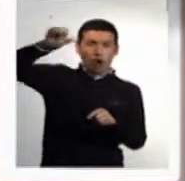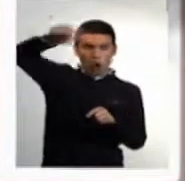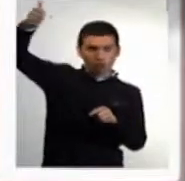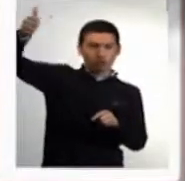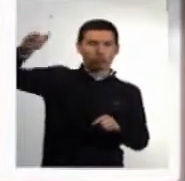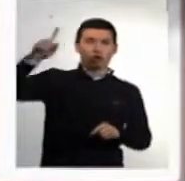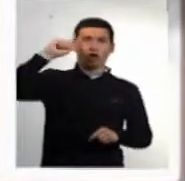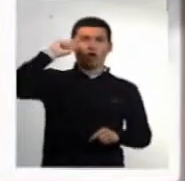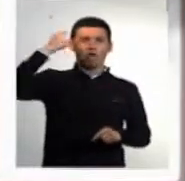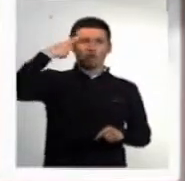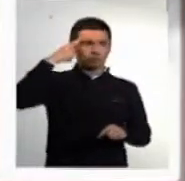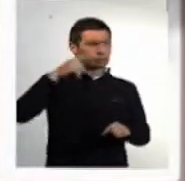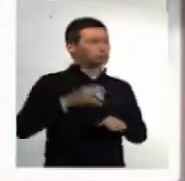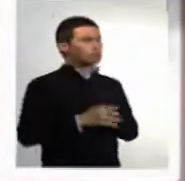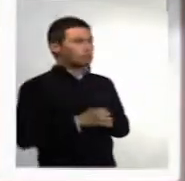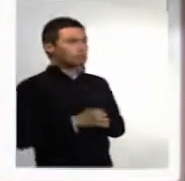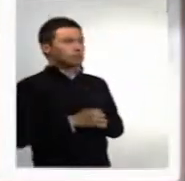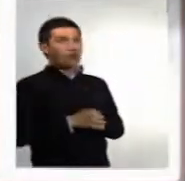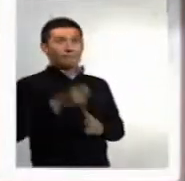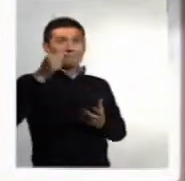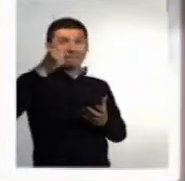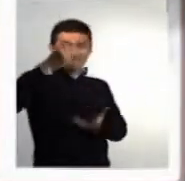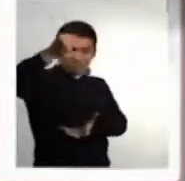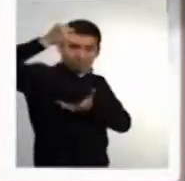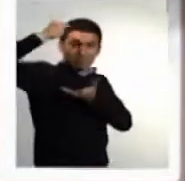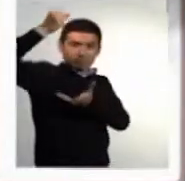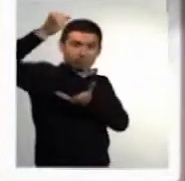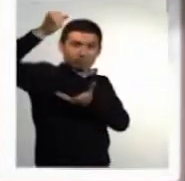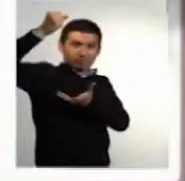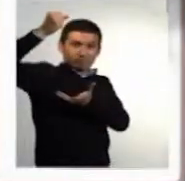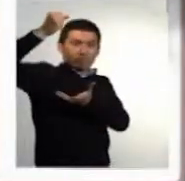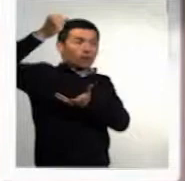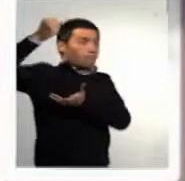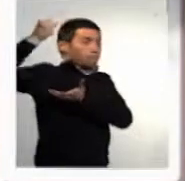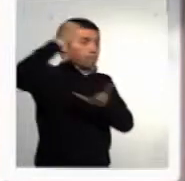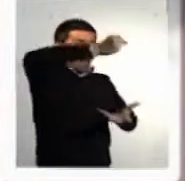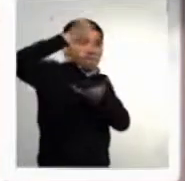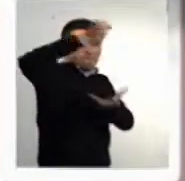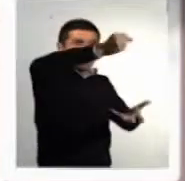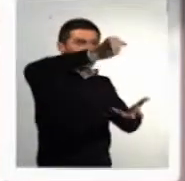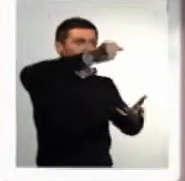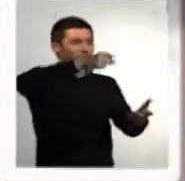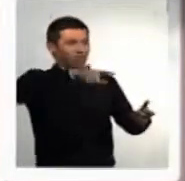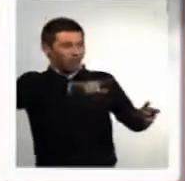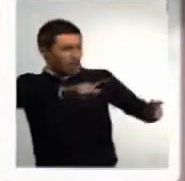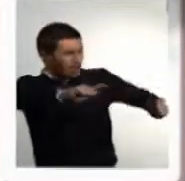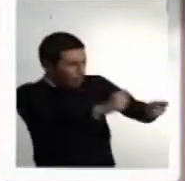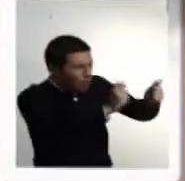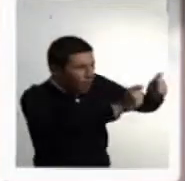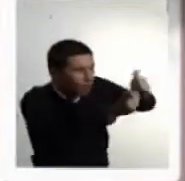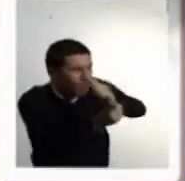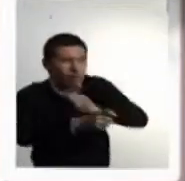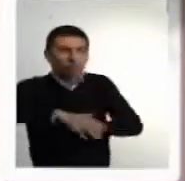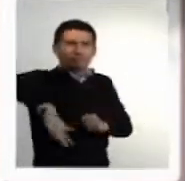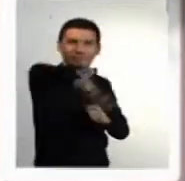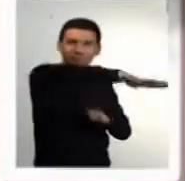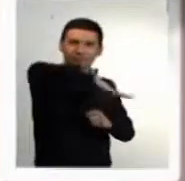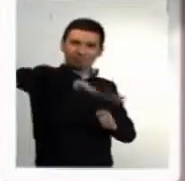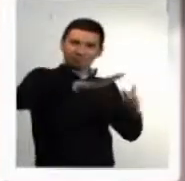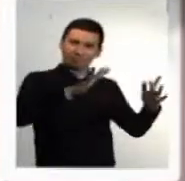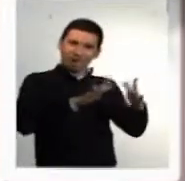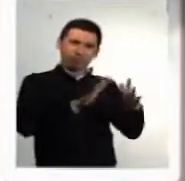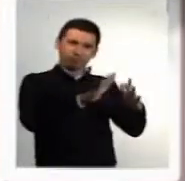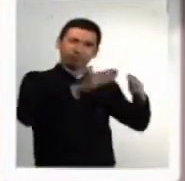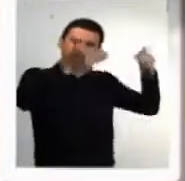gobierno invierte mucho más recursos, dinero para cambiar el entorno de las